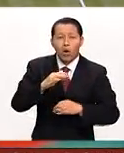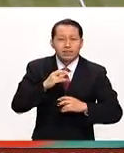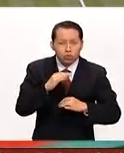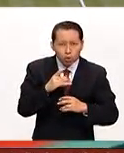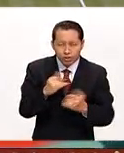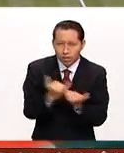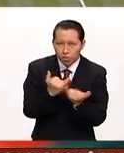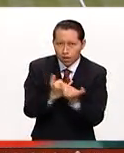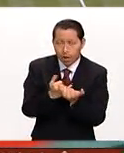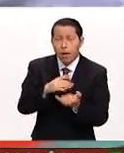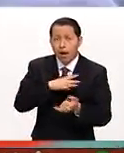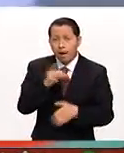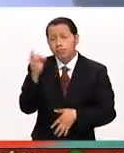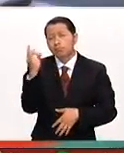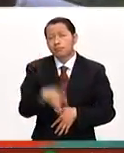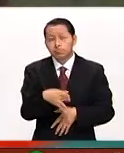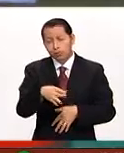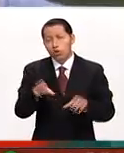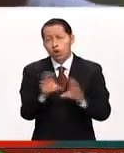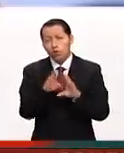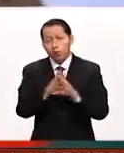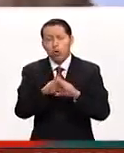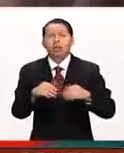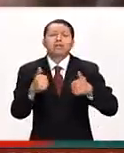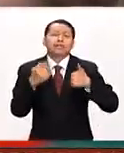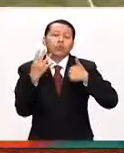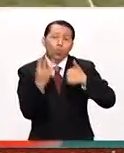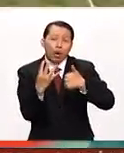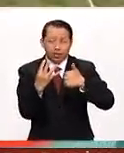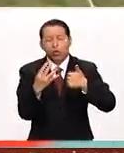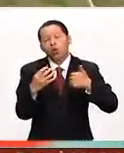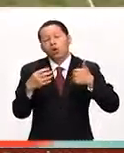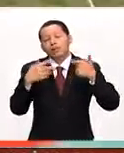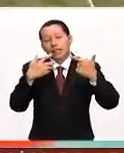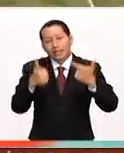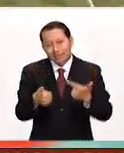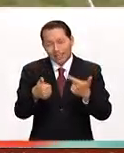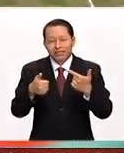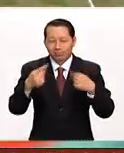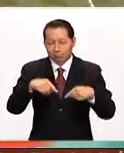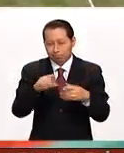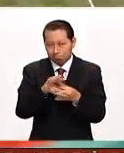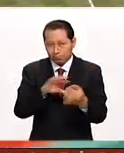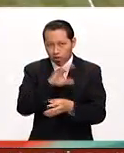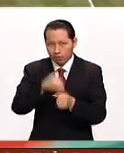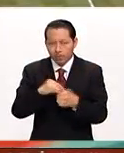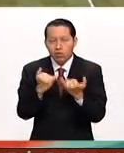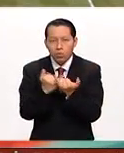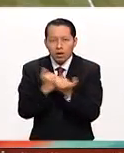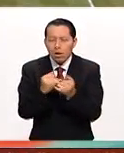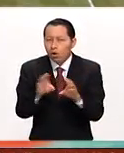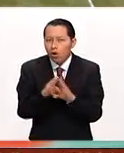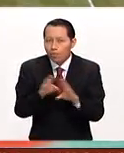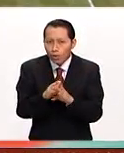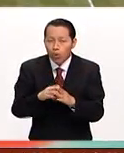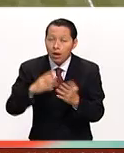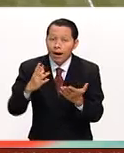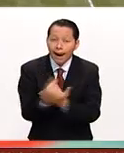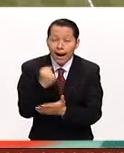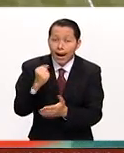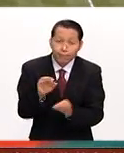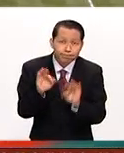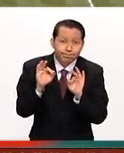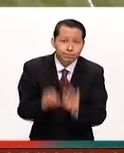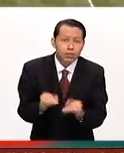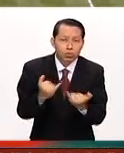que bueno logra derrotar a Milos Raonic con un 6-4, 7-6 y 7-6 para Raonic fue la primera ocasión en la que llega a un Grand Slam y